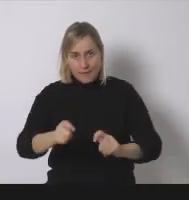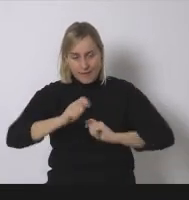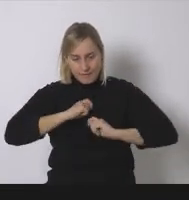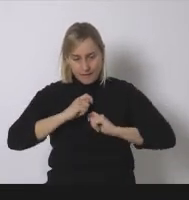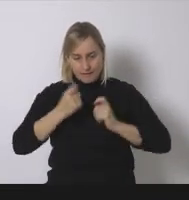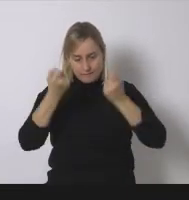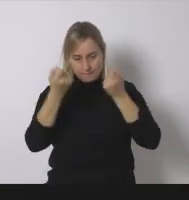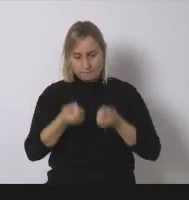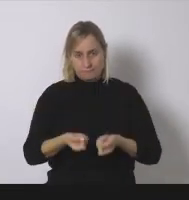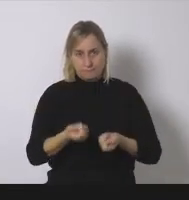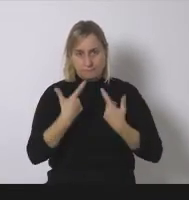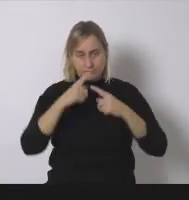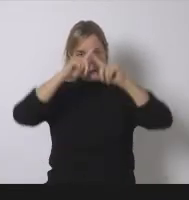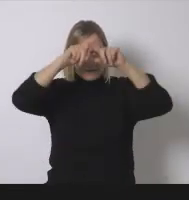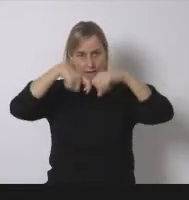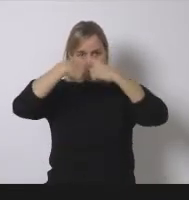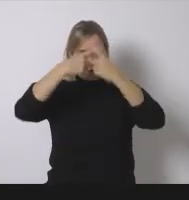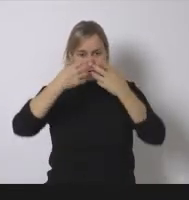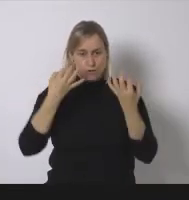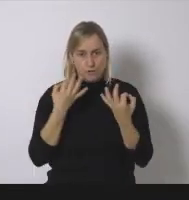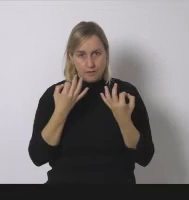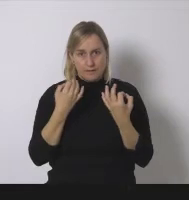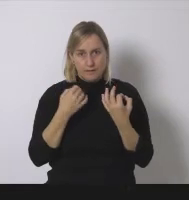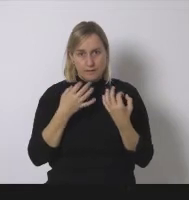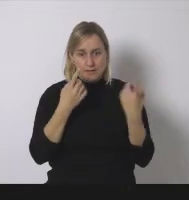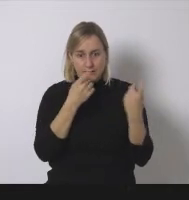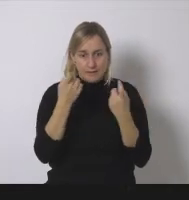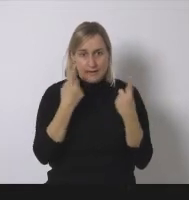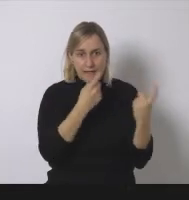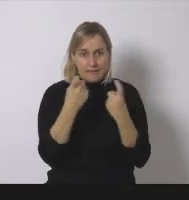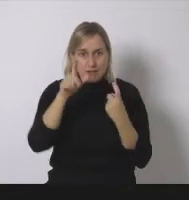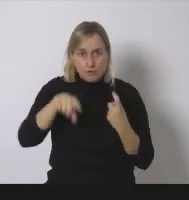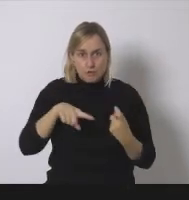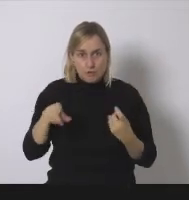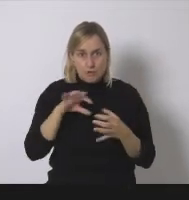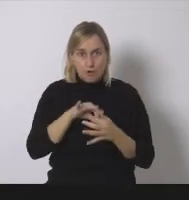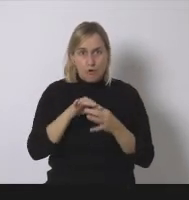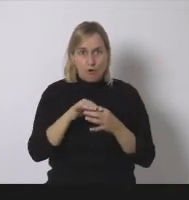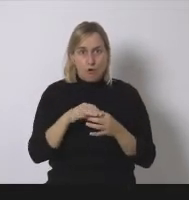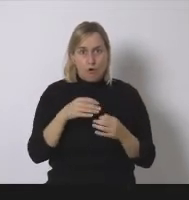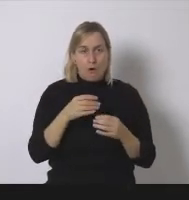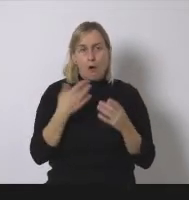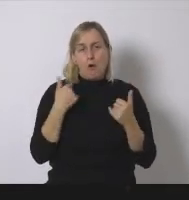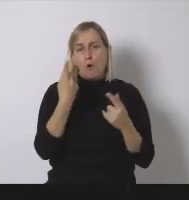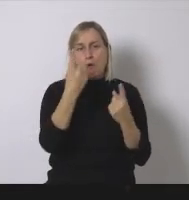lleva a la reflexión sobre qué es realmente necesario y qué es superfluo